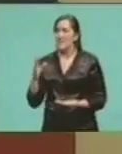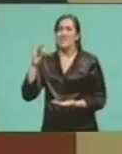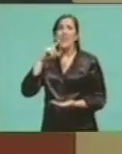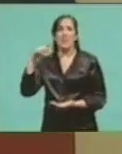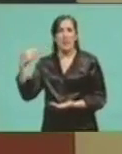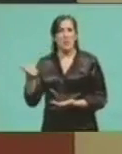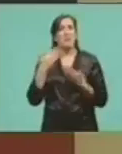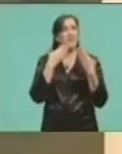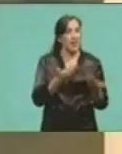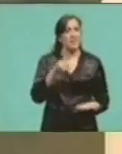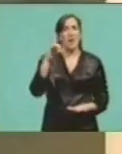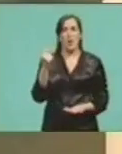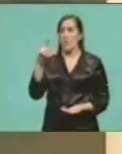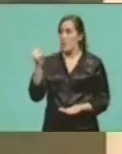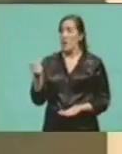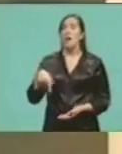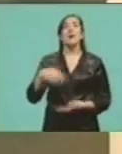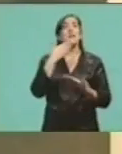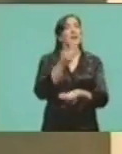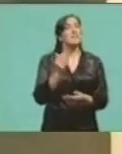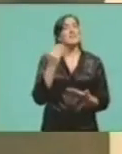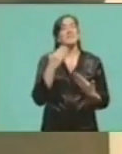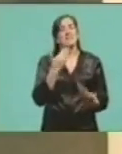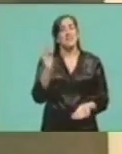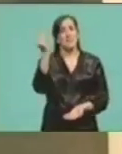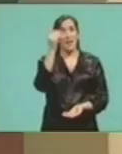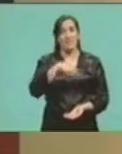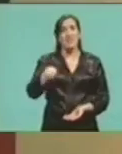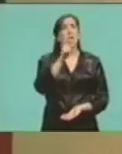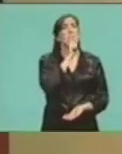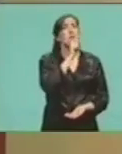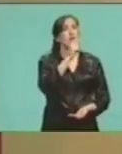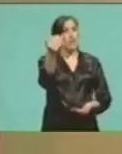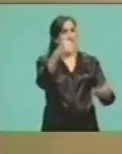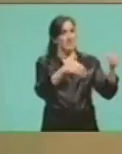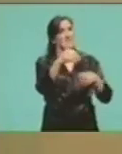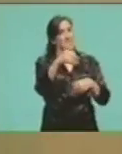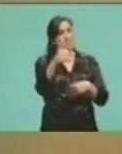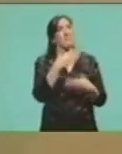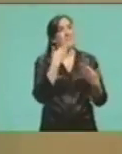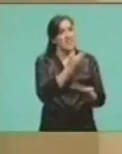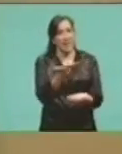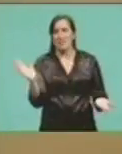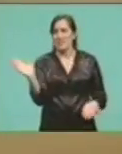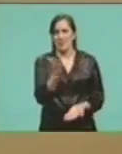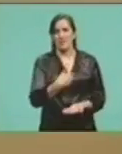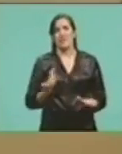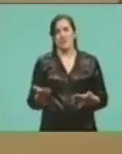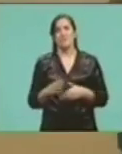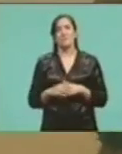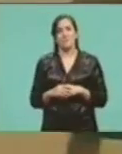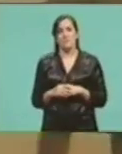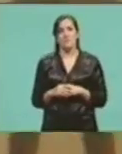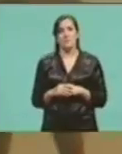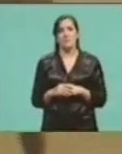gracias Lula, muchas gracias Brasil, muchas gracias a todos los periodistas que hoy nos acompañan. Muchas gracias a todos. Muchas gracias.